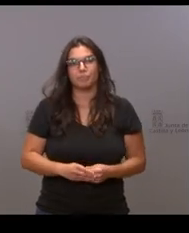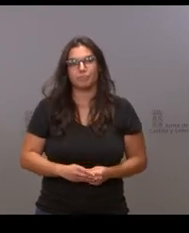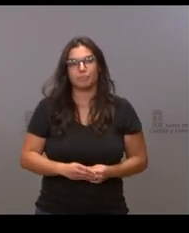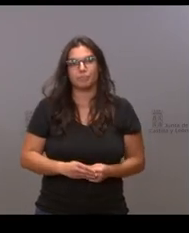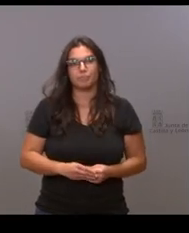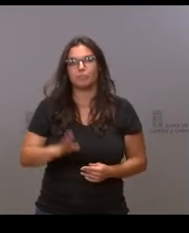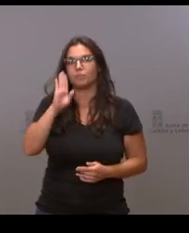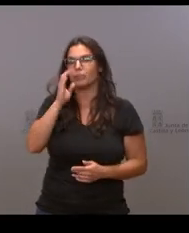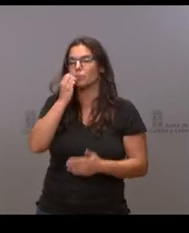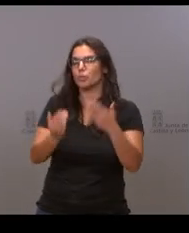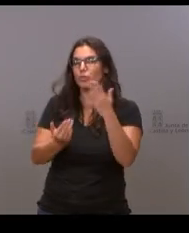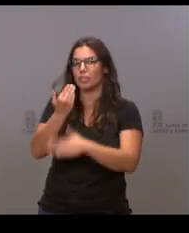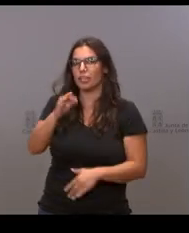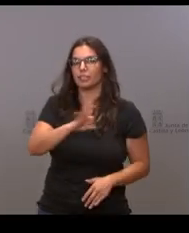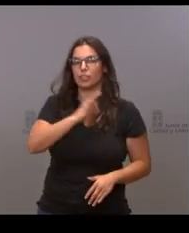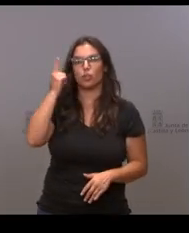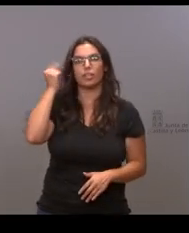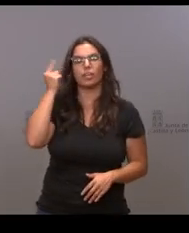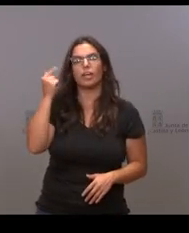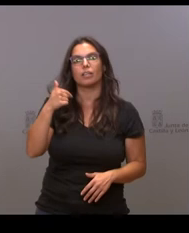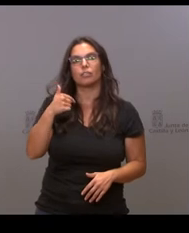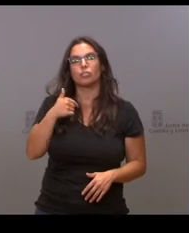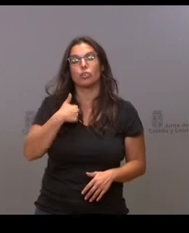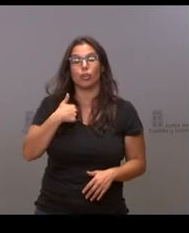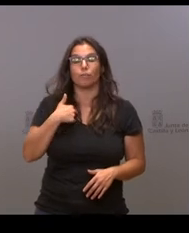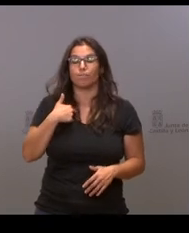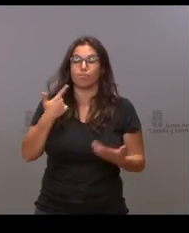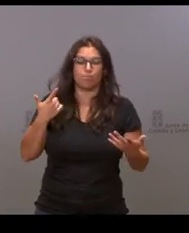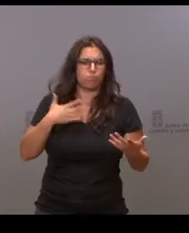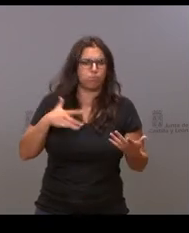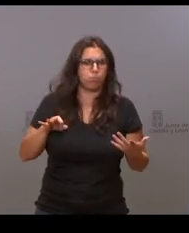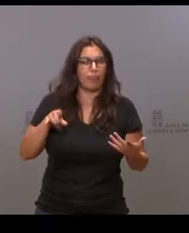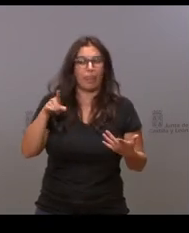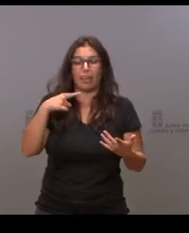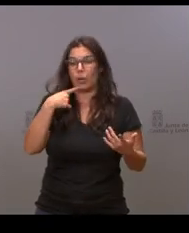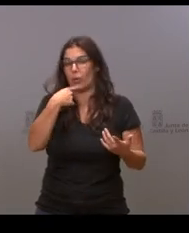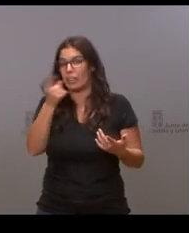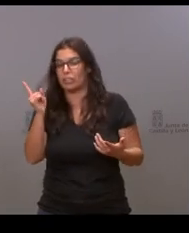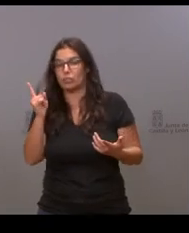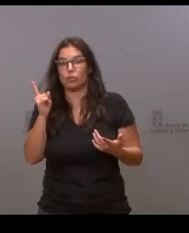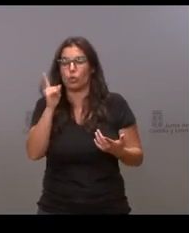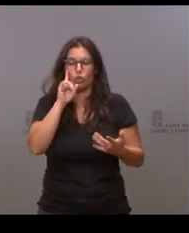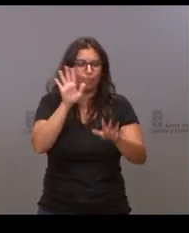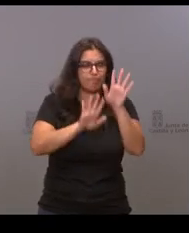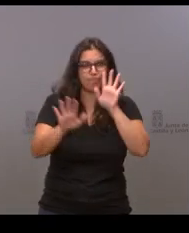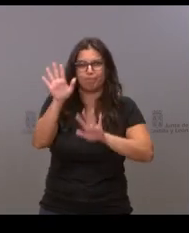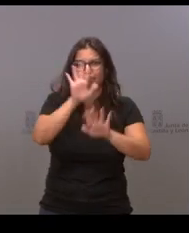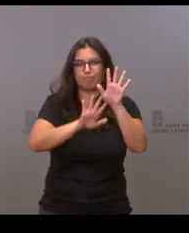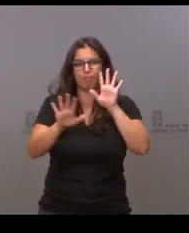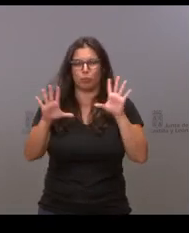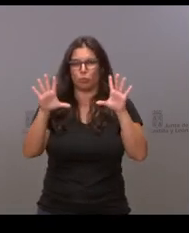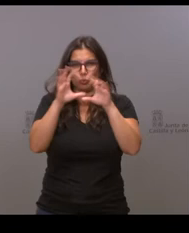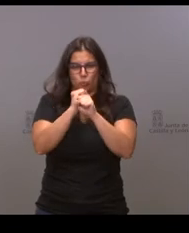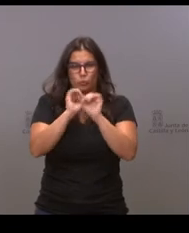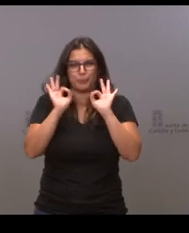A ver, buenos días, señor Igea. Yo, es que igual lo han dicho o se deduce de lo que han dicho pero no me termino de aclarar